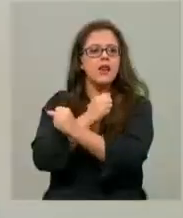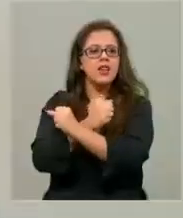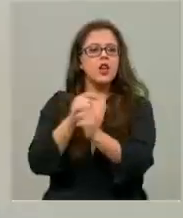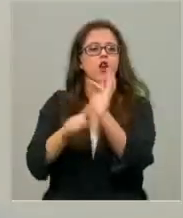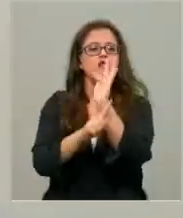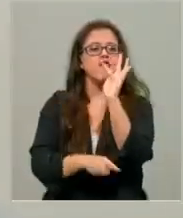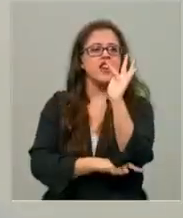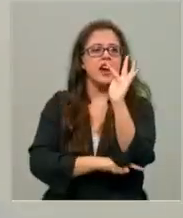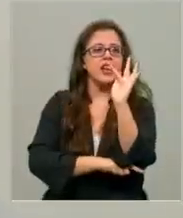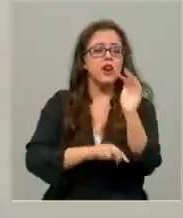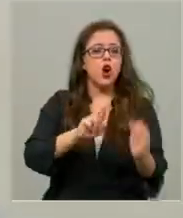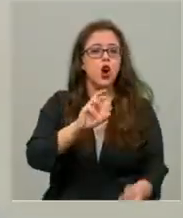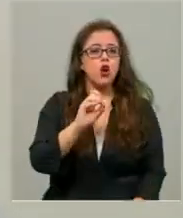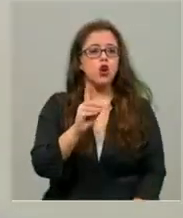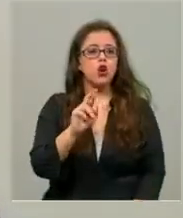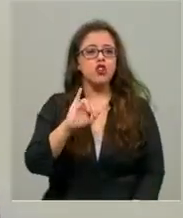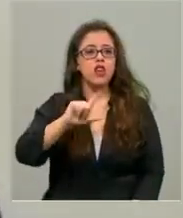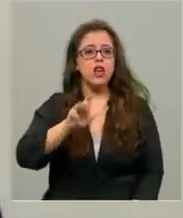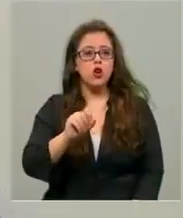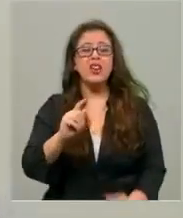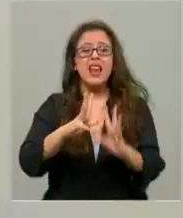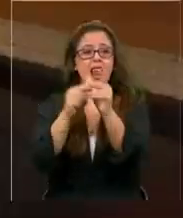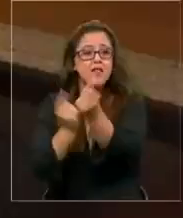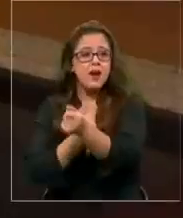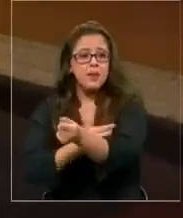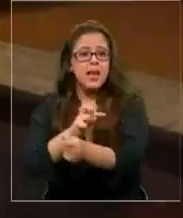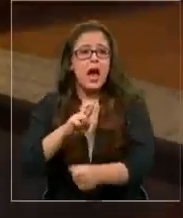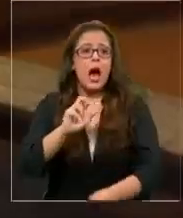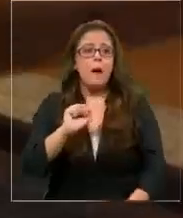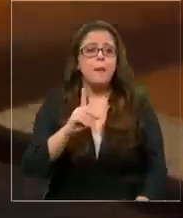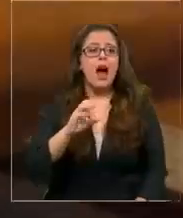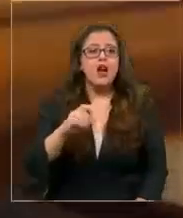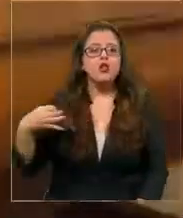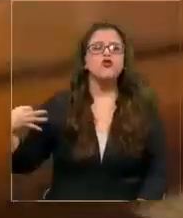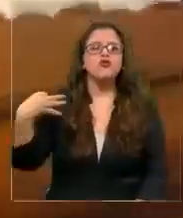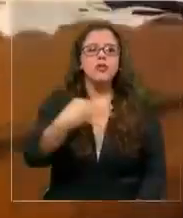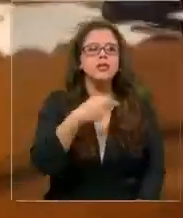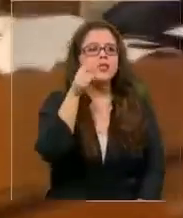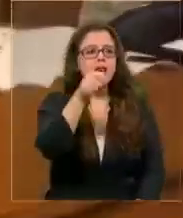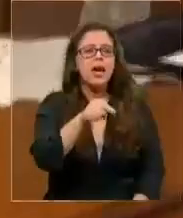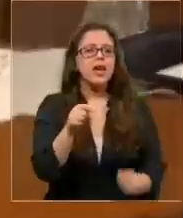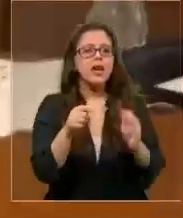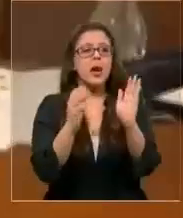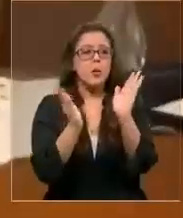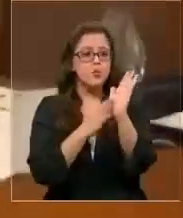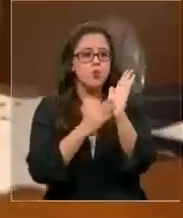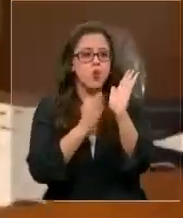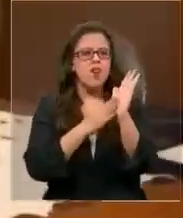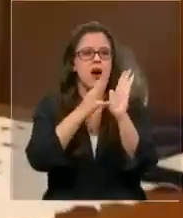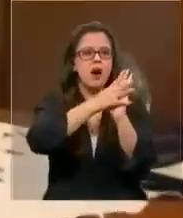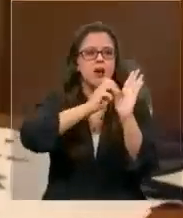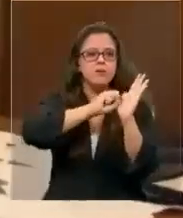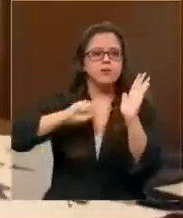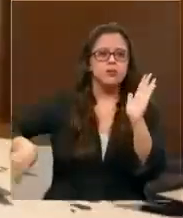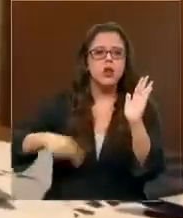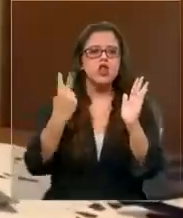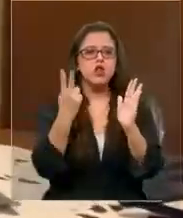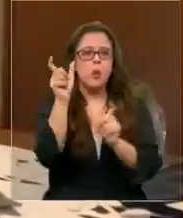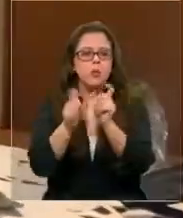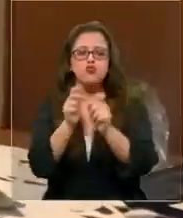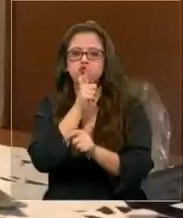fiscal Rodrigo Chinchón, que según la familia Prado, desde un principio descartó pruebas incriminatorias de dos